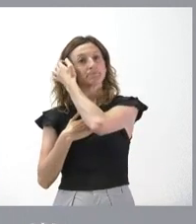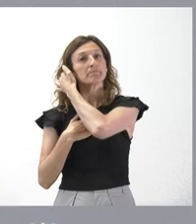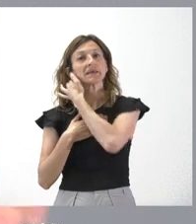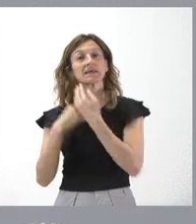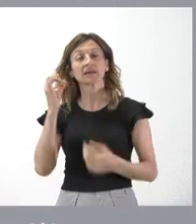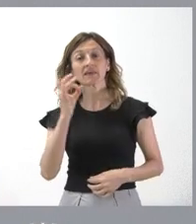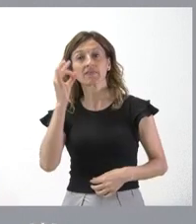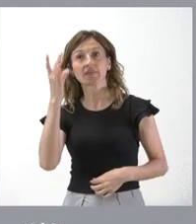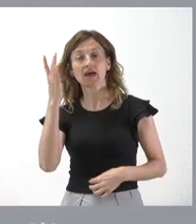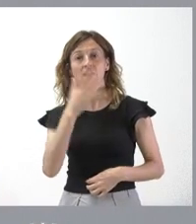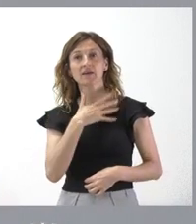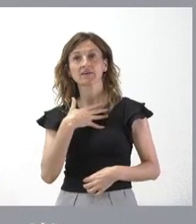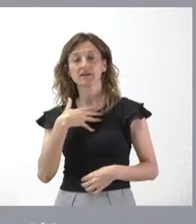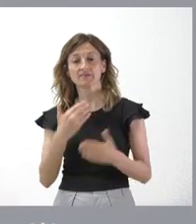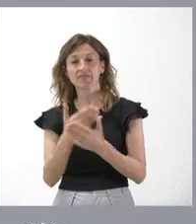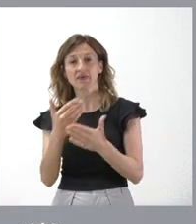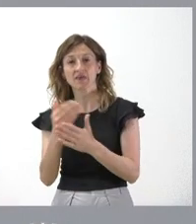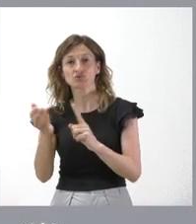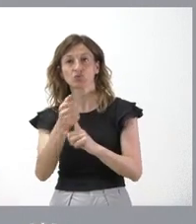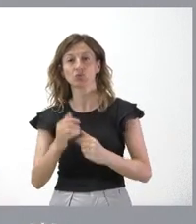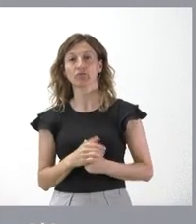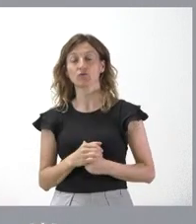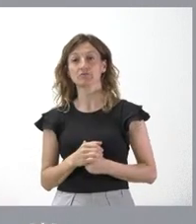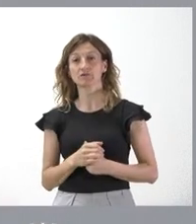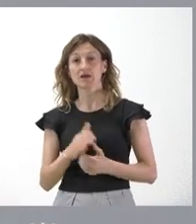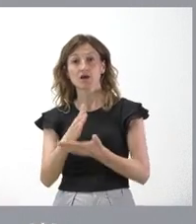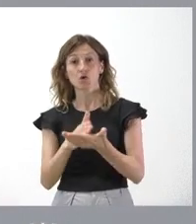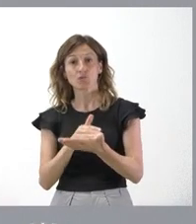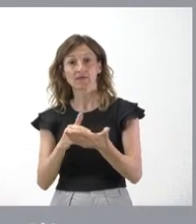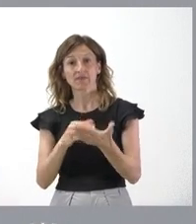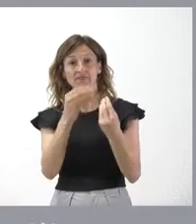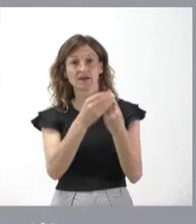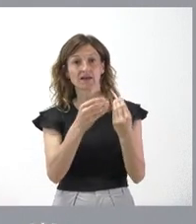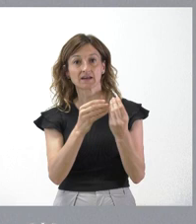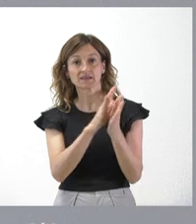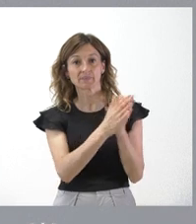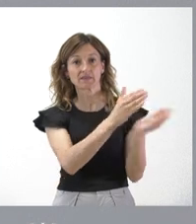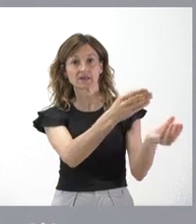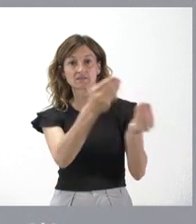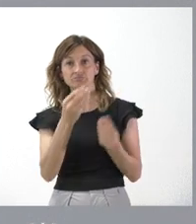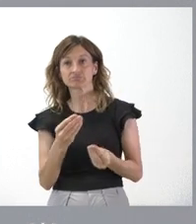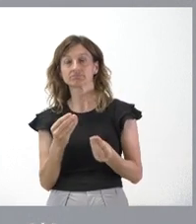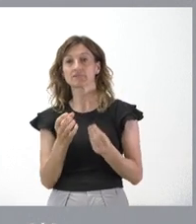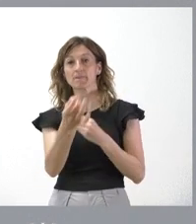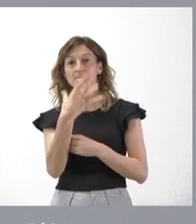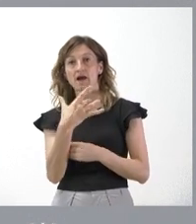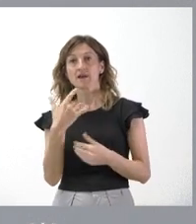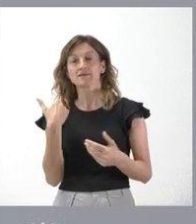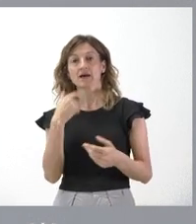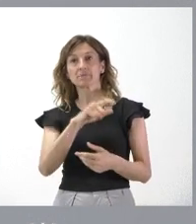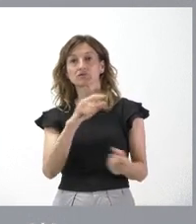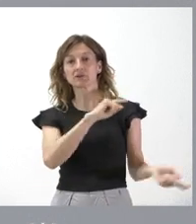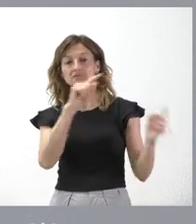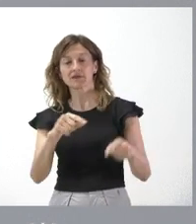creemos que se va a resolver en los próximos días, que la comunidad de Canarias nos puede enviar todos los expedientes y nos puede ya por fin remitir a estas personas que